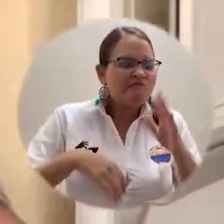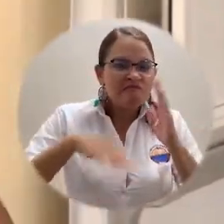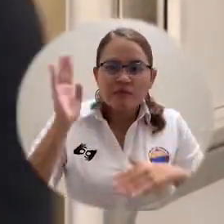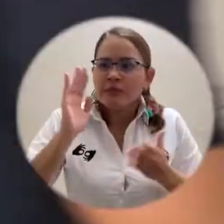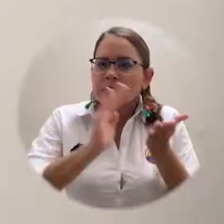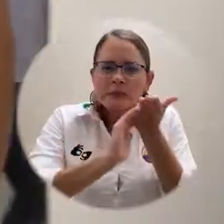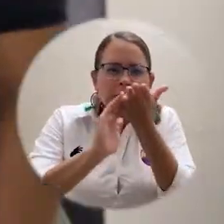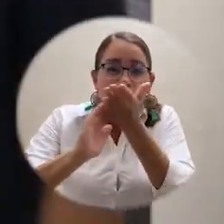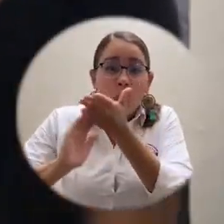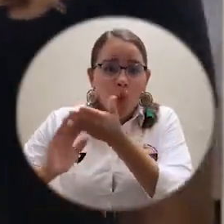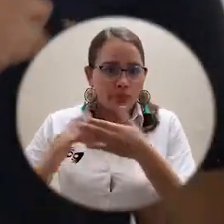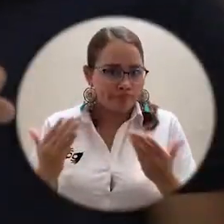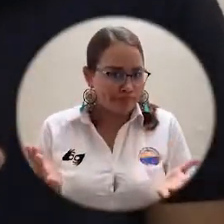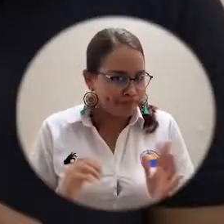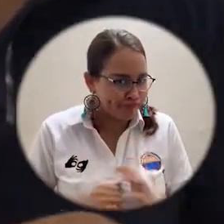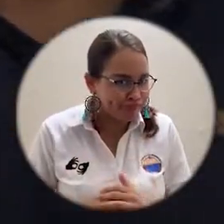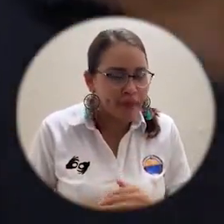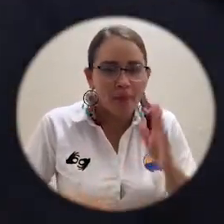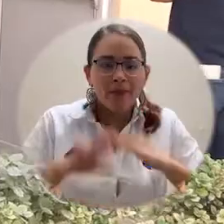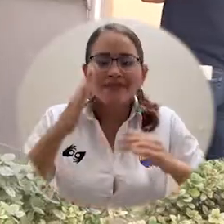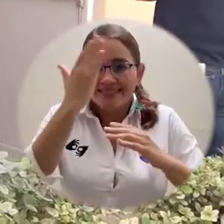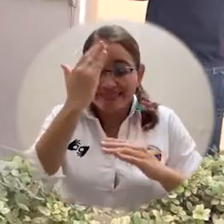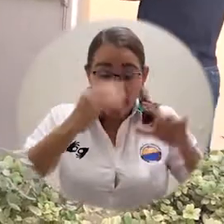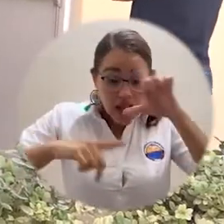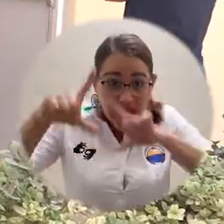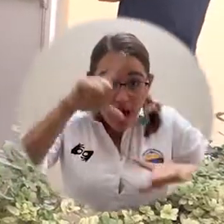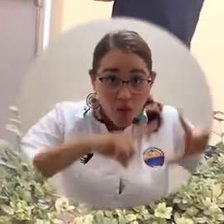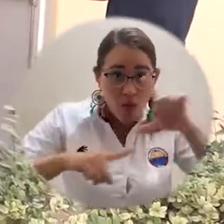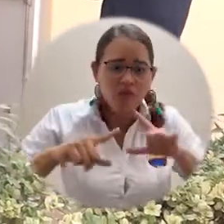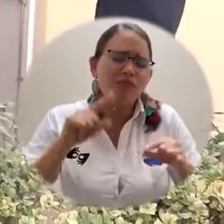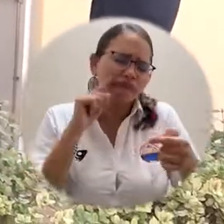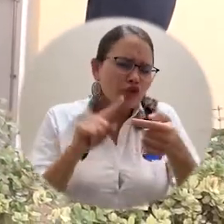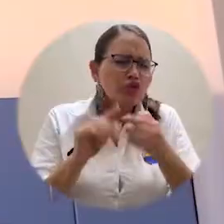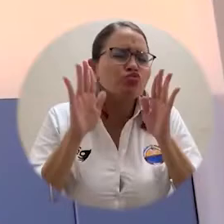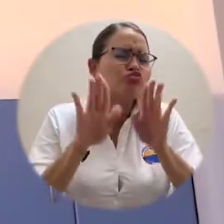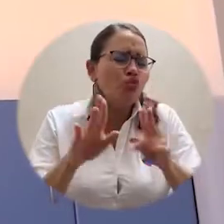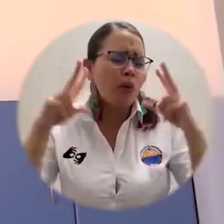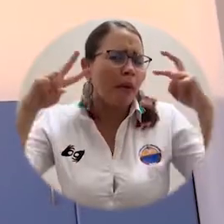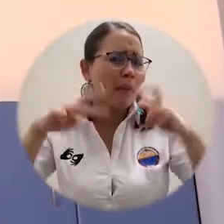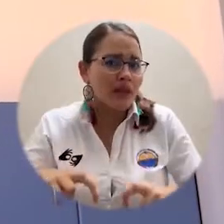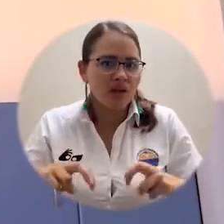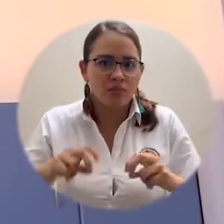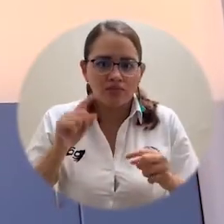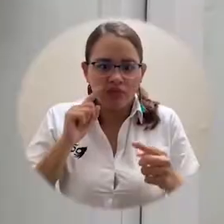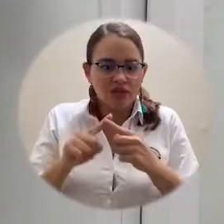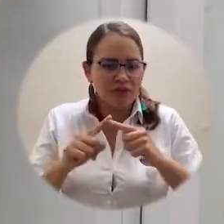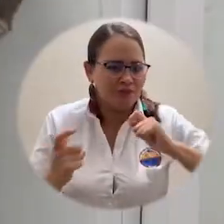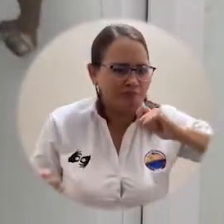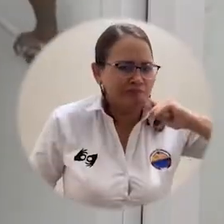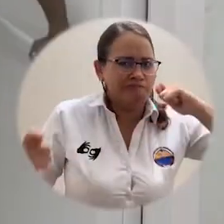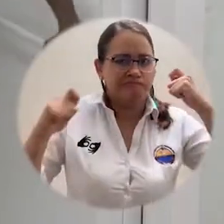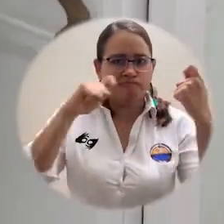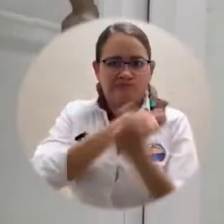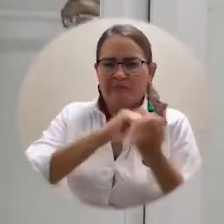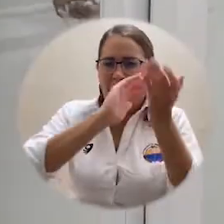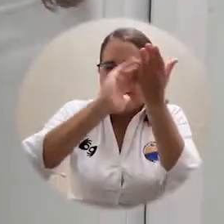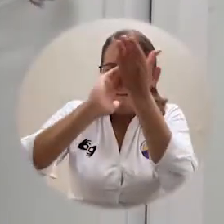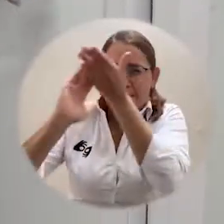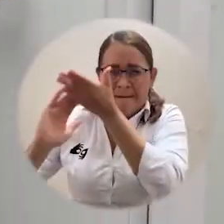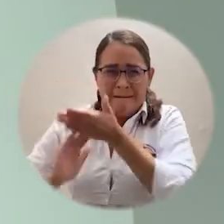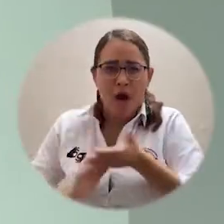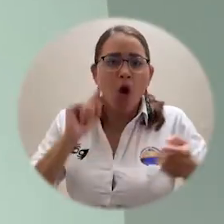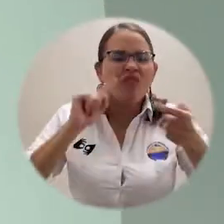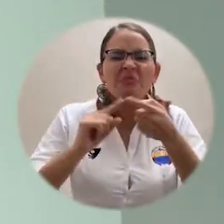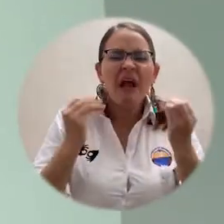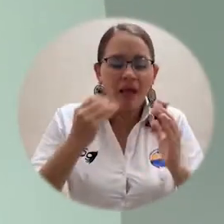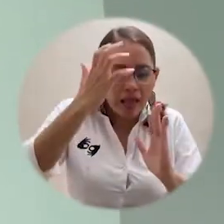Cerca de mes y medio hemos logrado transformar completamente un laboratorio que estaba diseñado y construido para hacer investigación en un laboratorio de